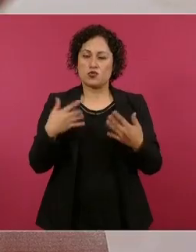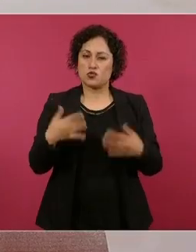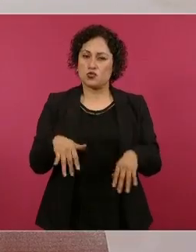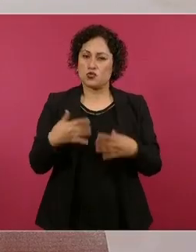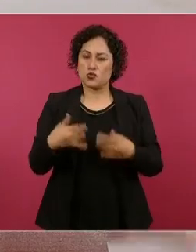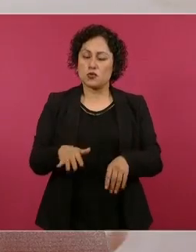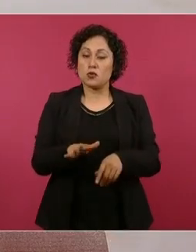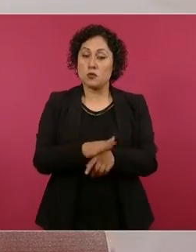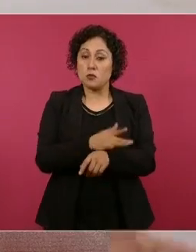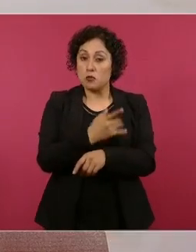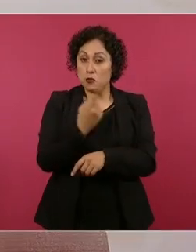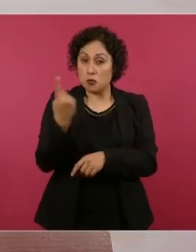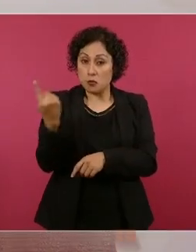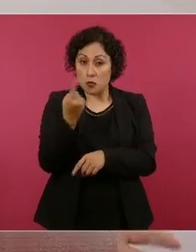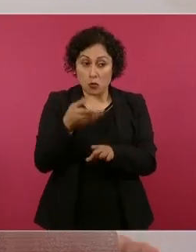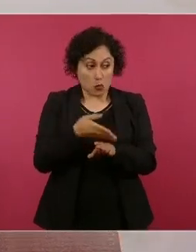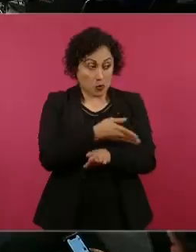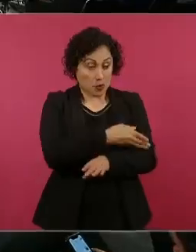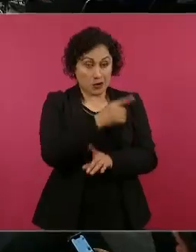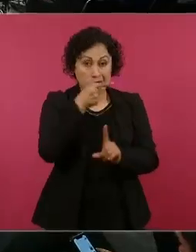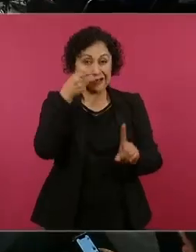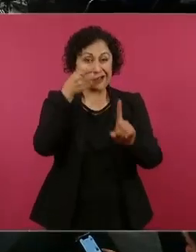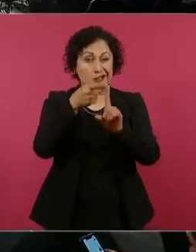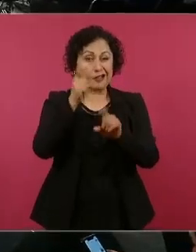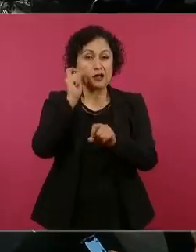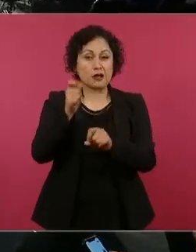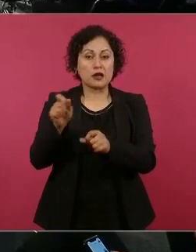querían desaparecer el ejido.